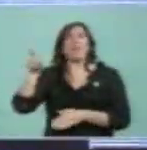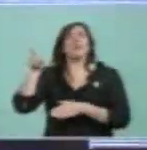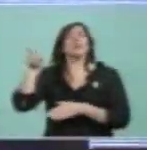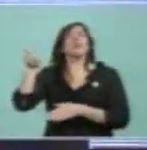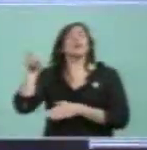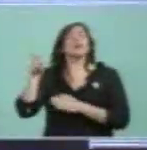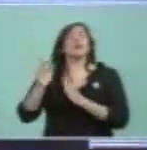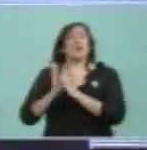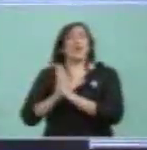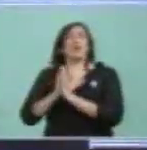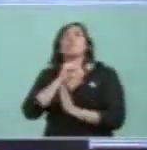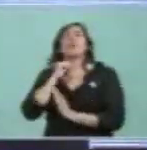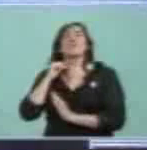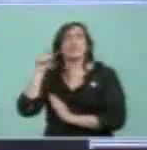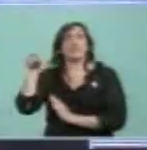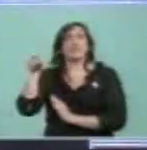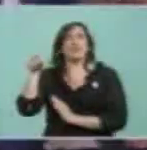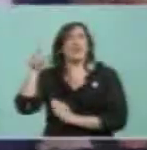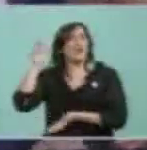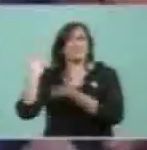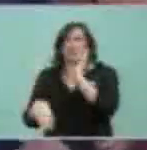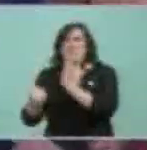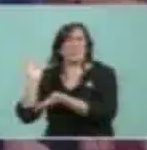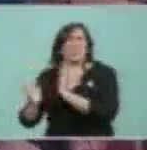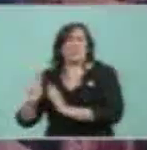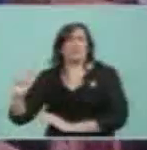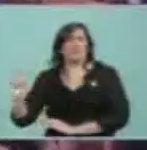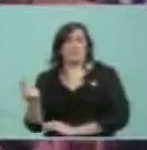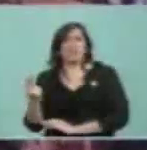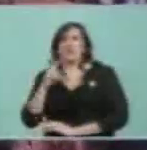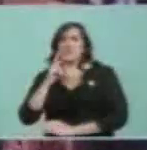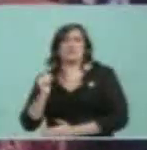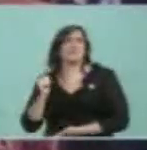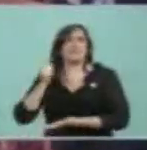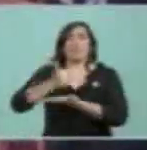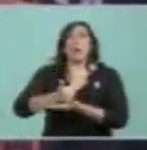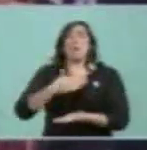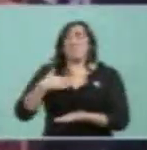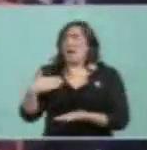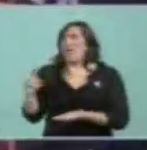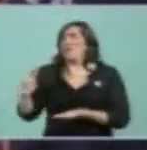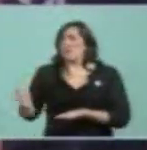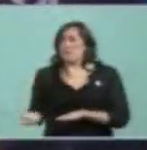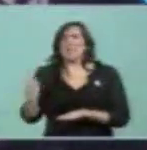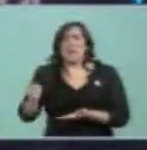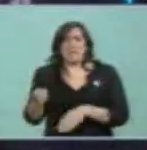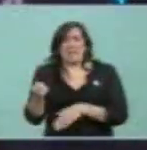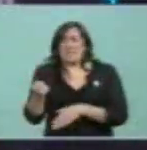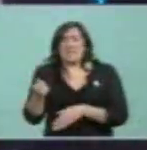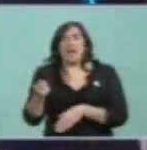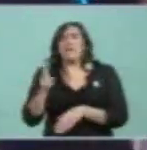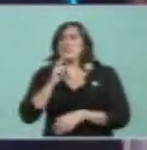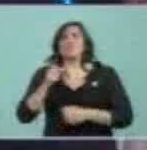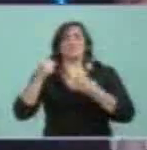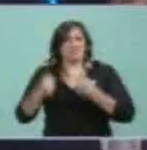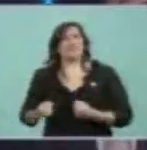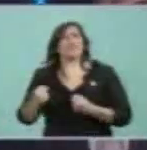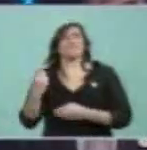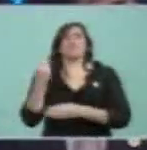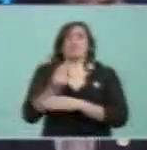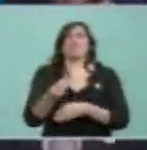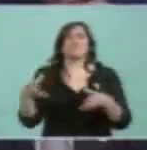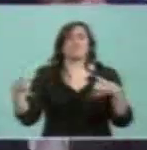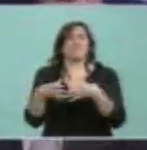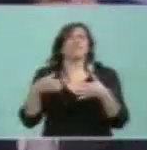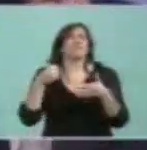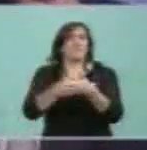fuera torturado salvajemente y muriera en la tortura de las tropas coloniales, su mamá muriera al poco tiempo y ella se decidió incorporarse a la